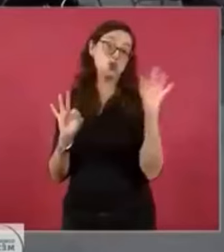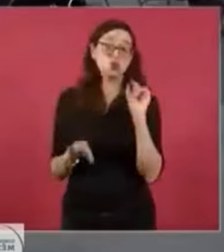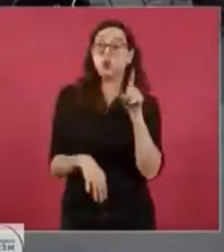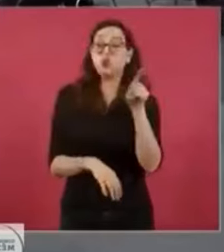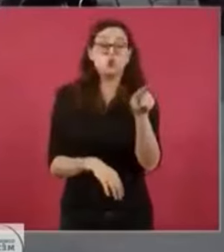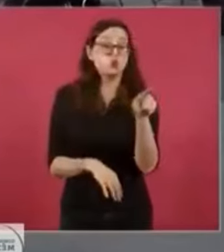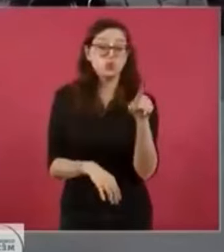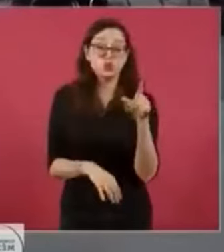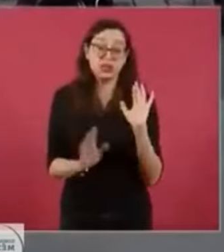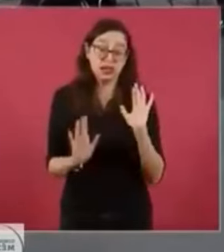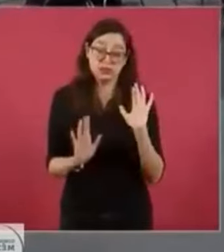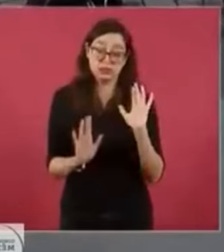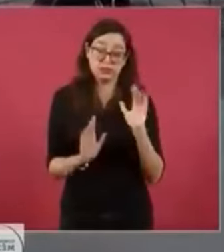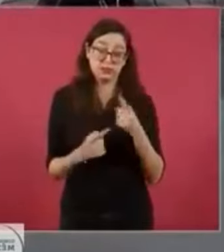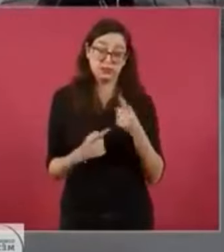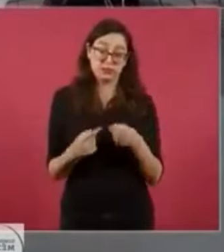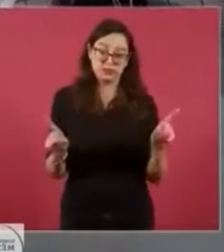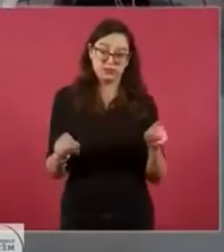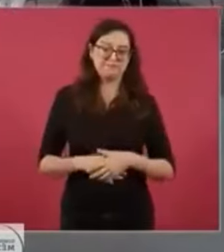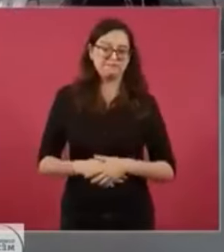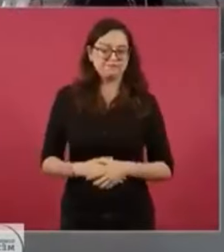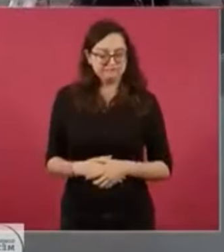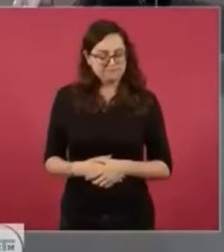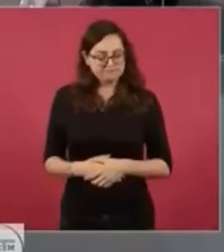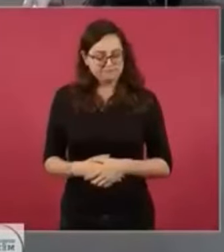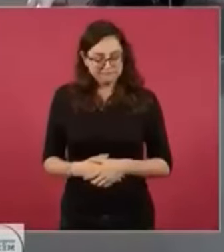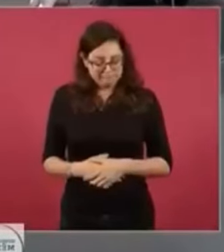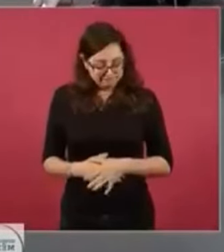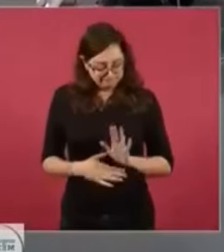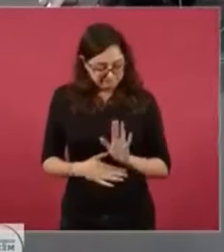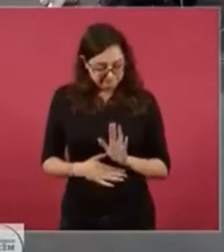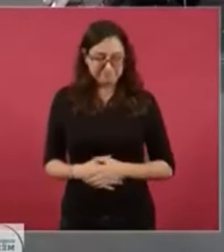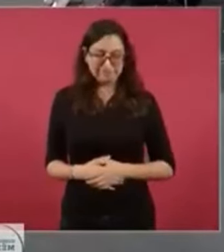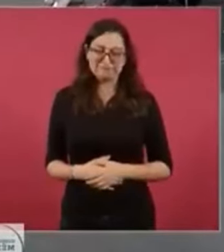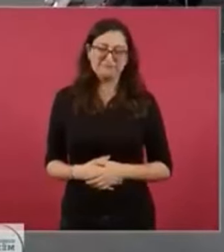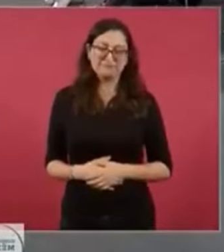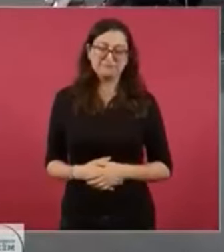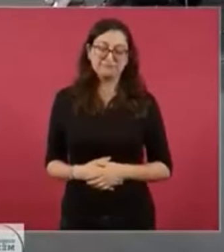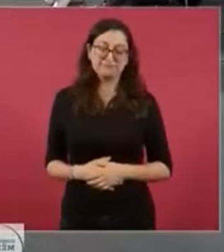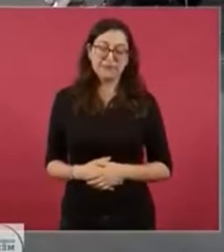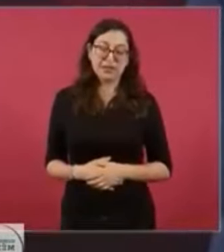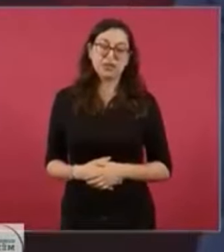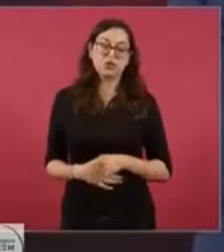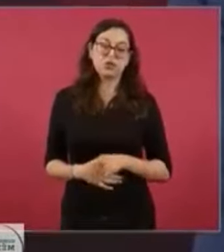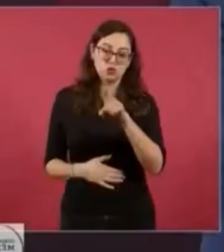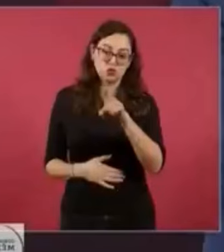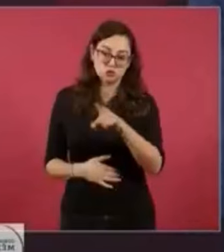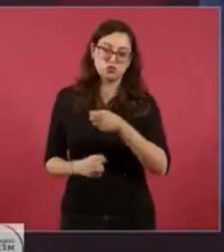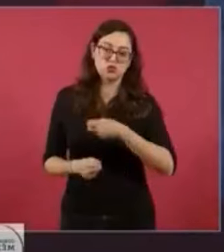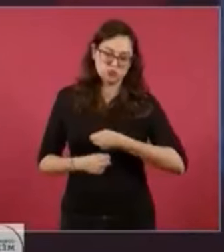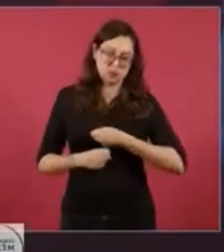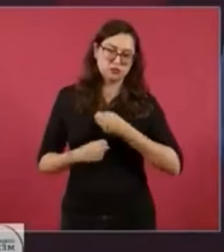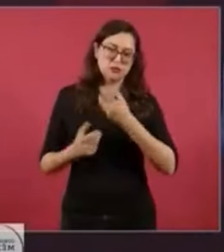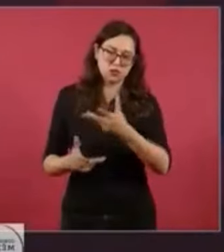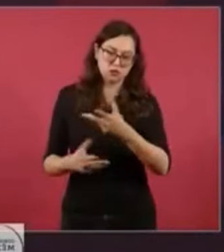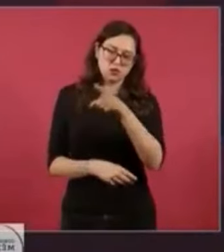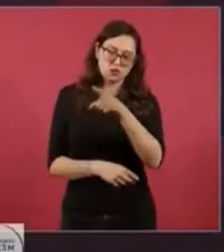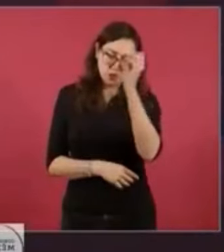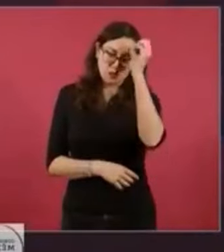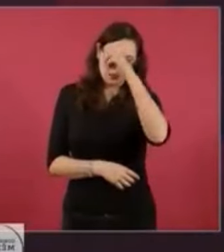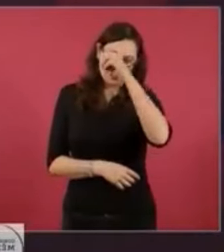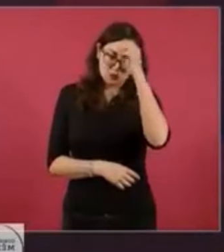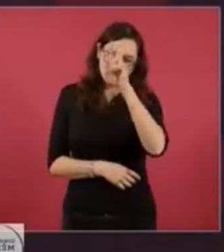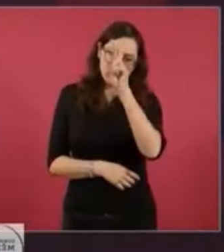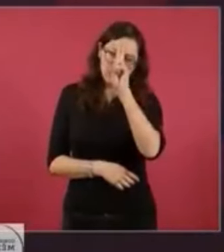Si usted hubiera dicho